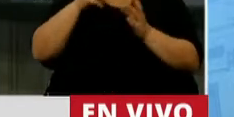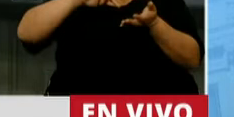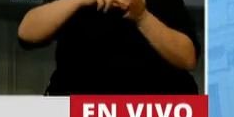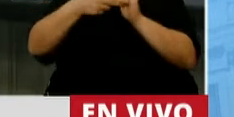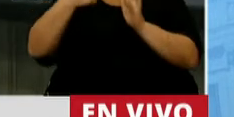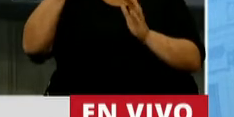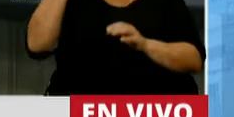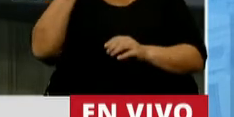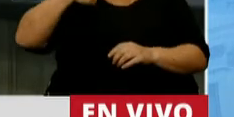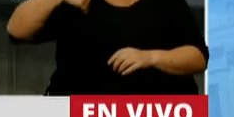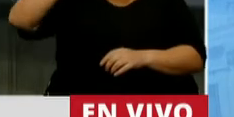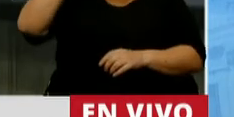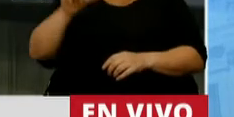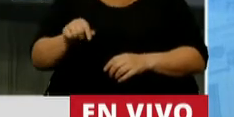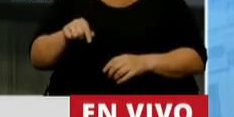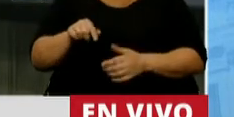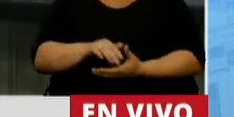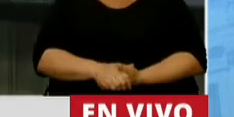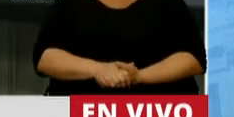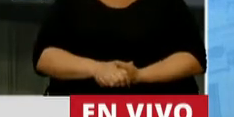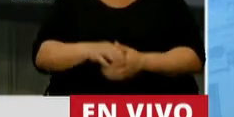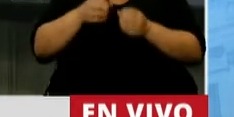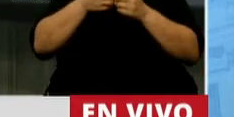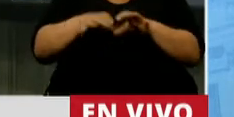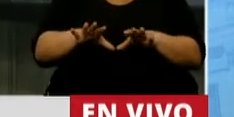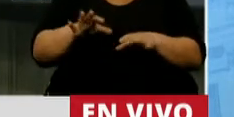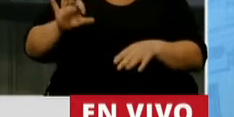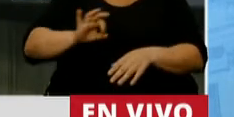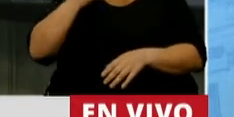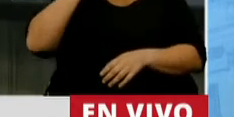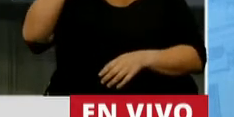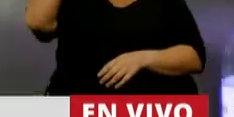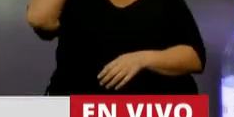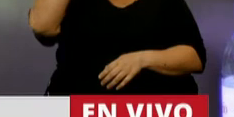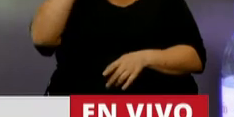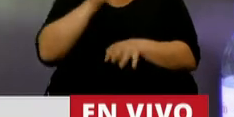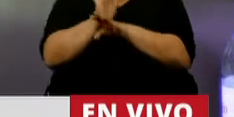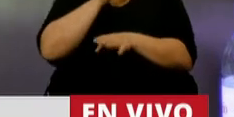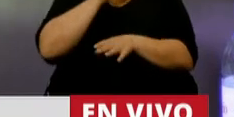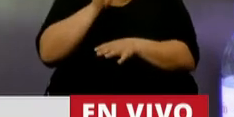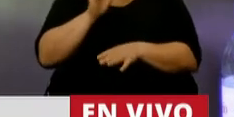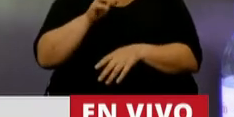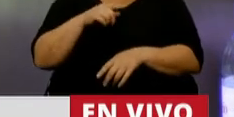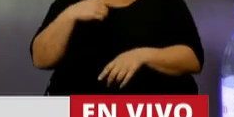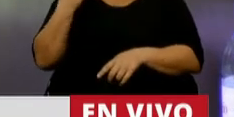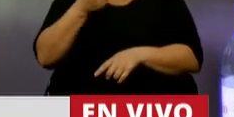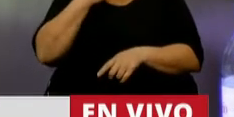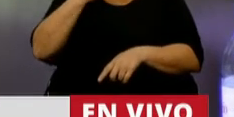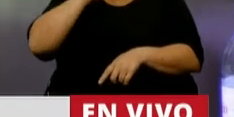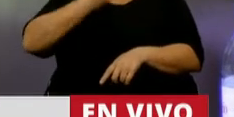crisis en la República Argentina comenzó en el 2015. Nos han hecho